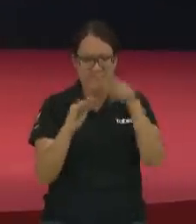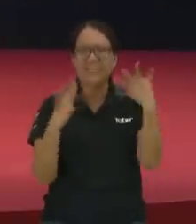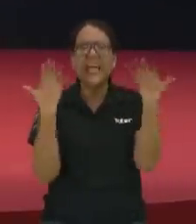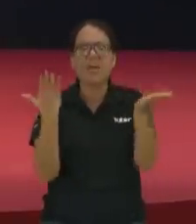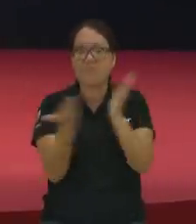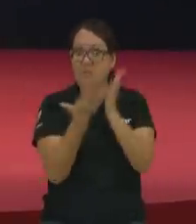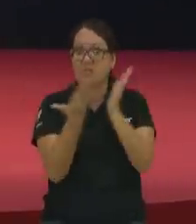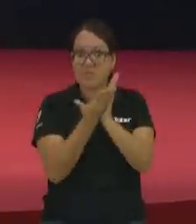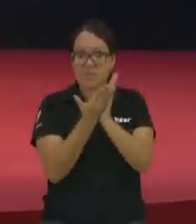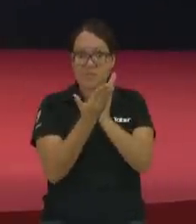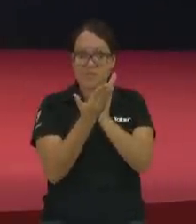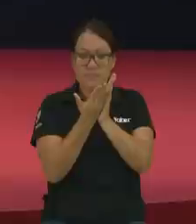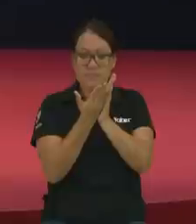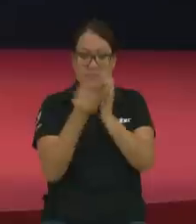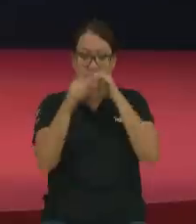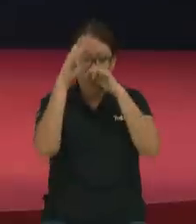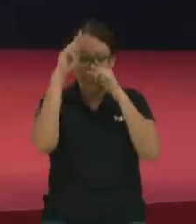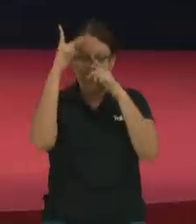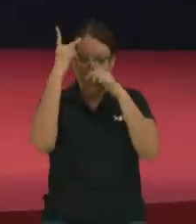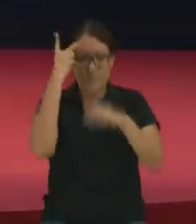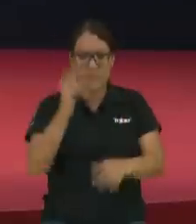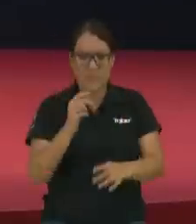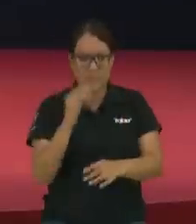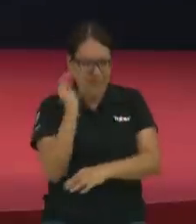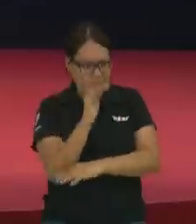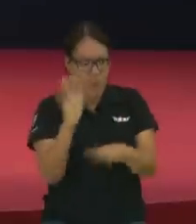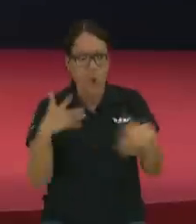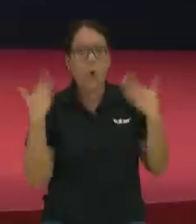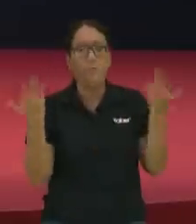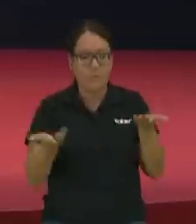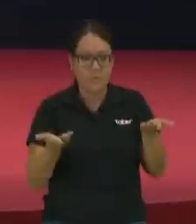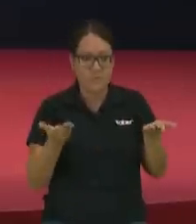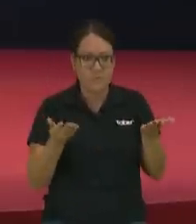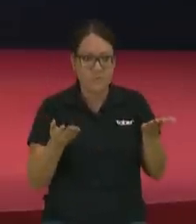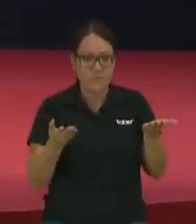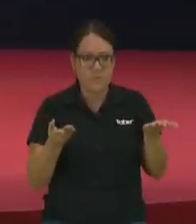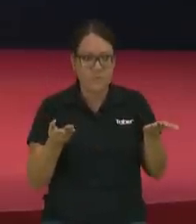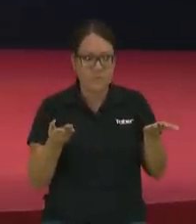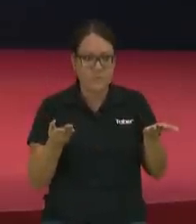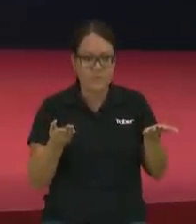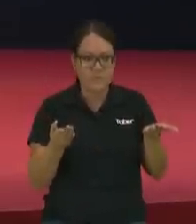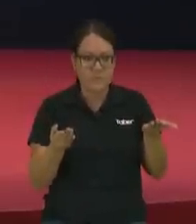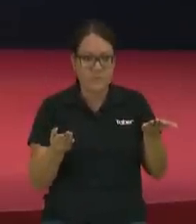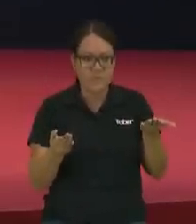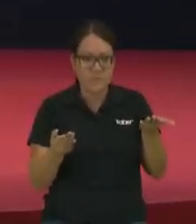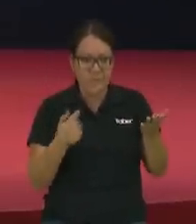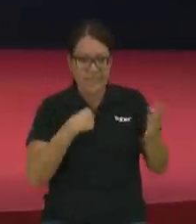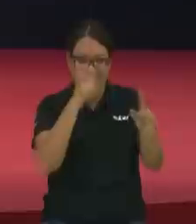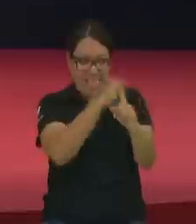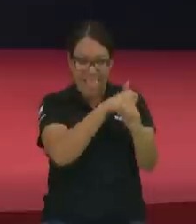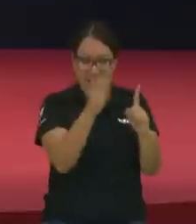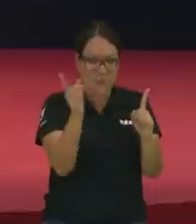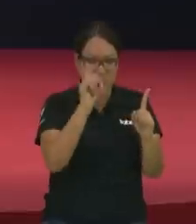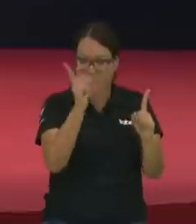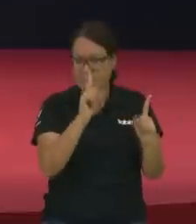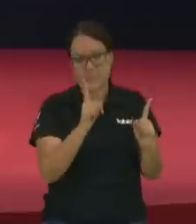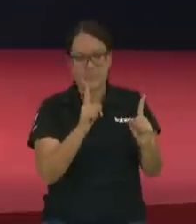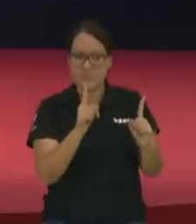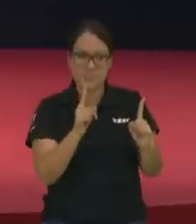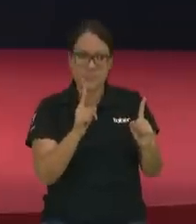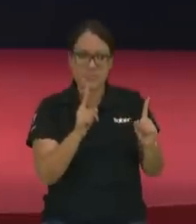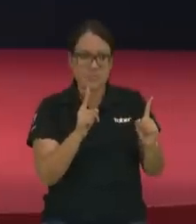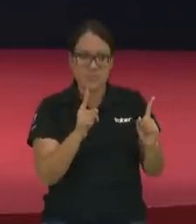En otras palabras enséñele cómo. No estamos hablando de golpear. No estamos hablando